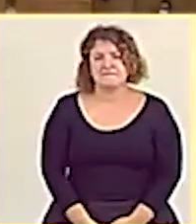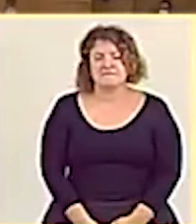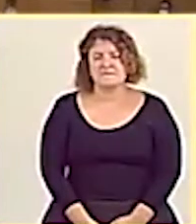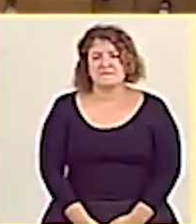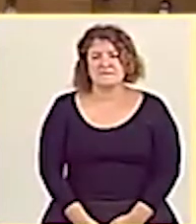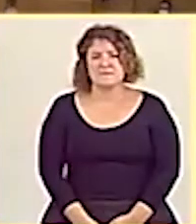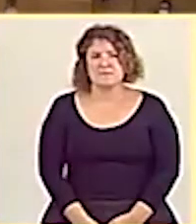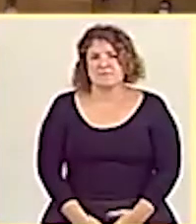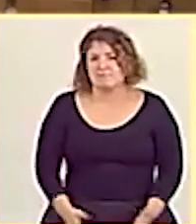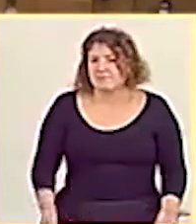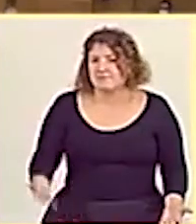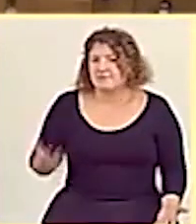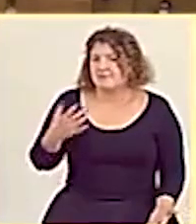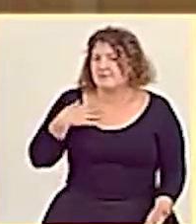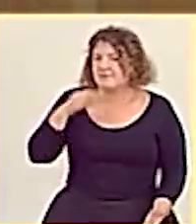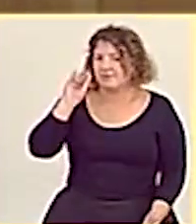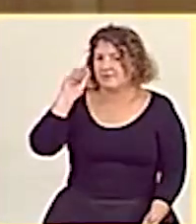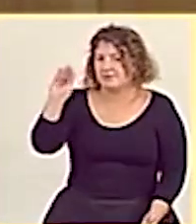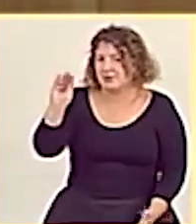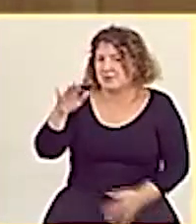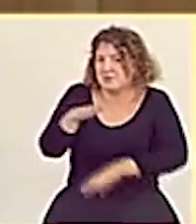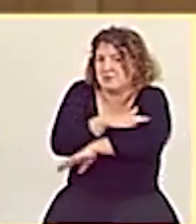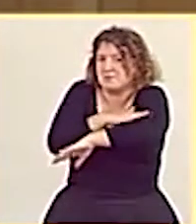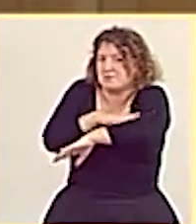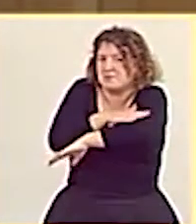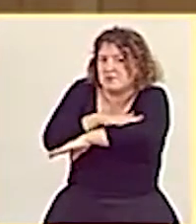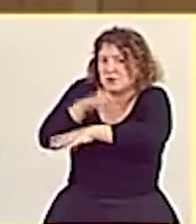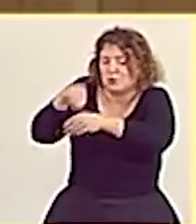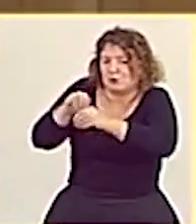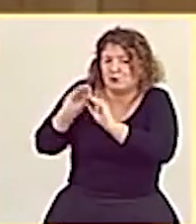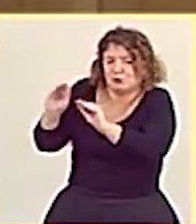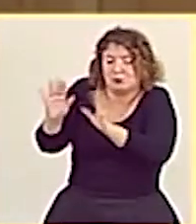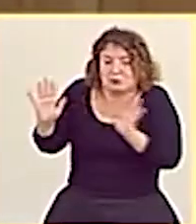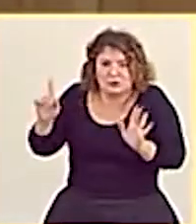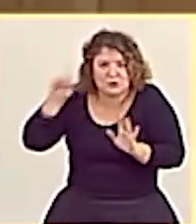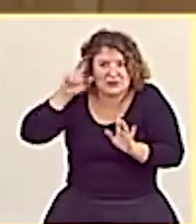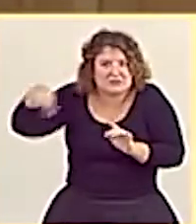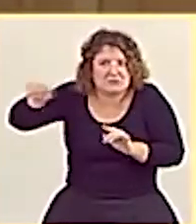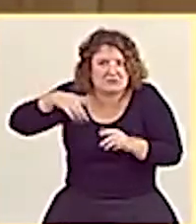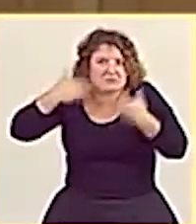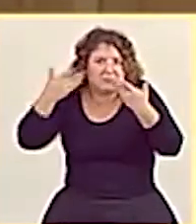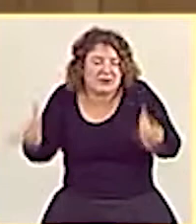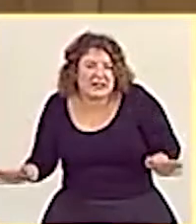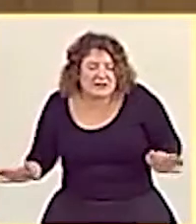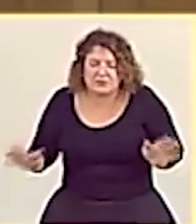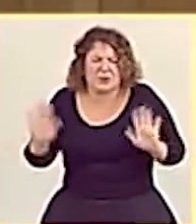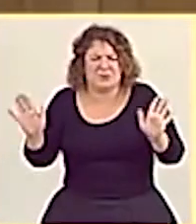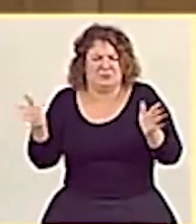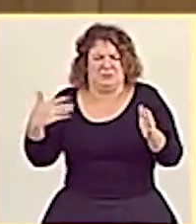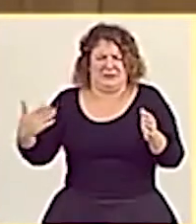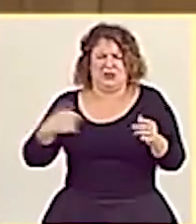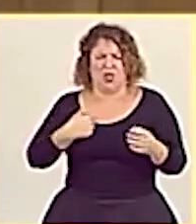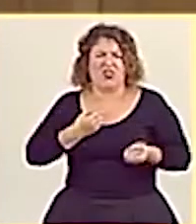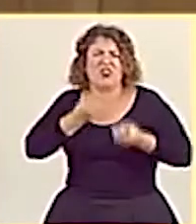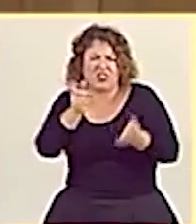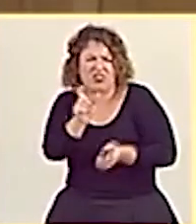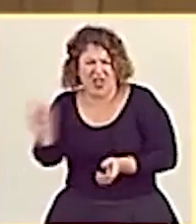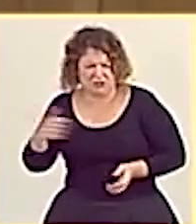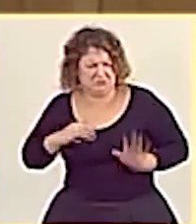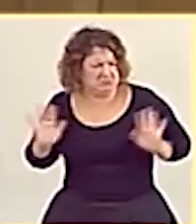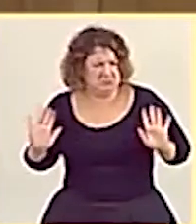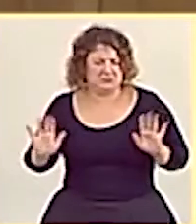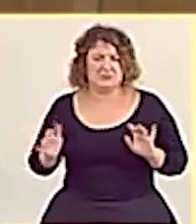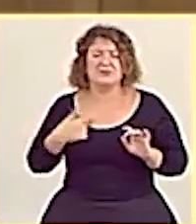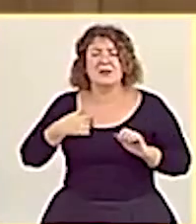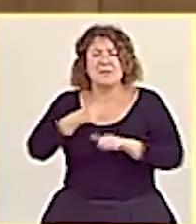Le he preguntado por su ministerio. No sé si es que usted no está demasiado ubicada, señora ministra, pero no pasa nada. Mire, yo le voy a dar los datos. Tenemos la mayor